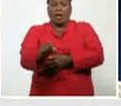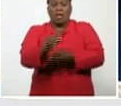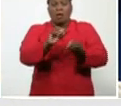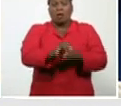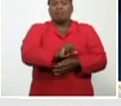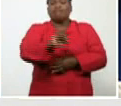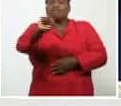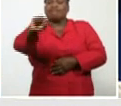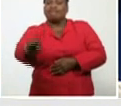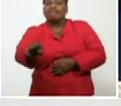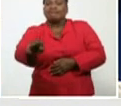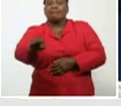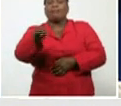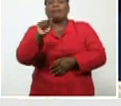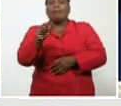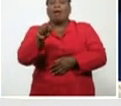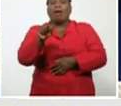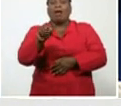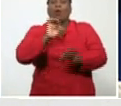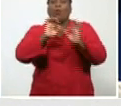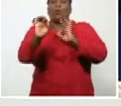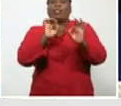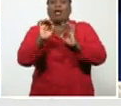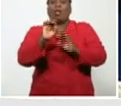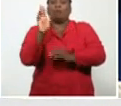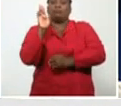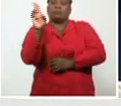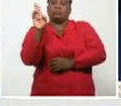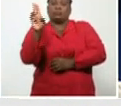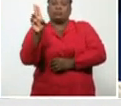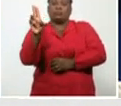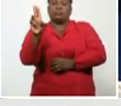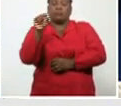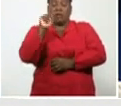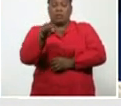intensivos. Esto, estuvimos revisando,